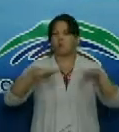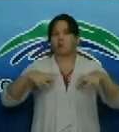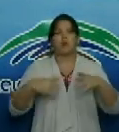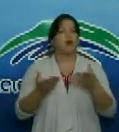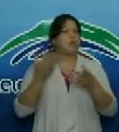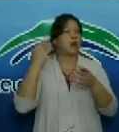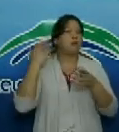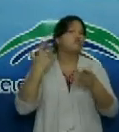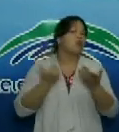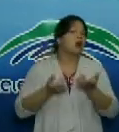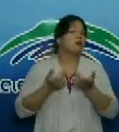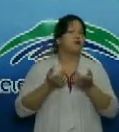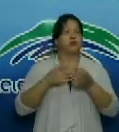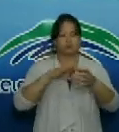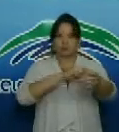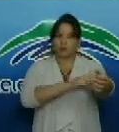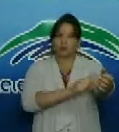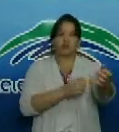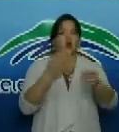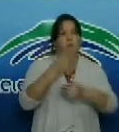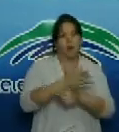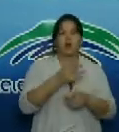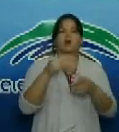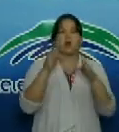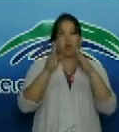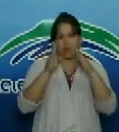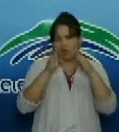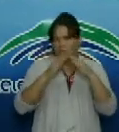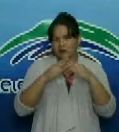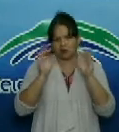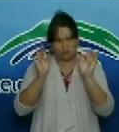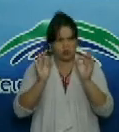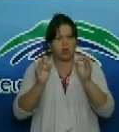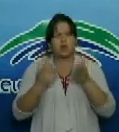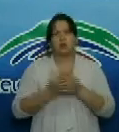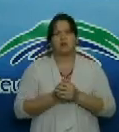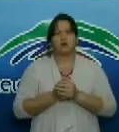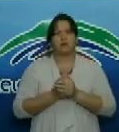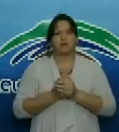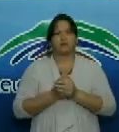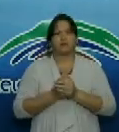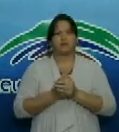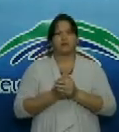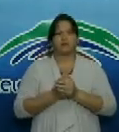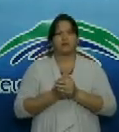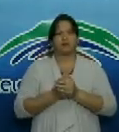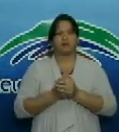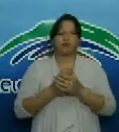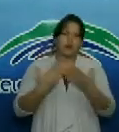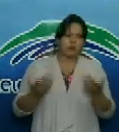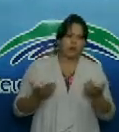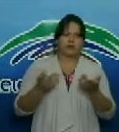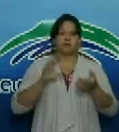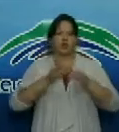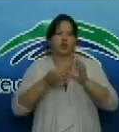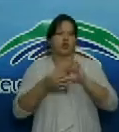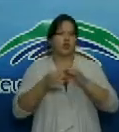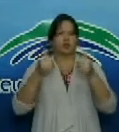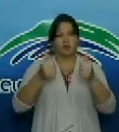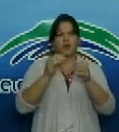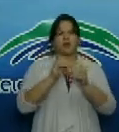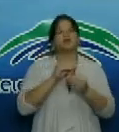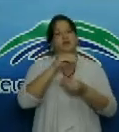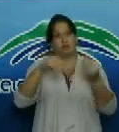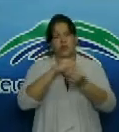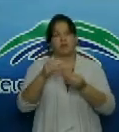visitado en su casa se le toma la presión se realiza el egreso y la coordinación adecuada para que sea trasladado al hospital la